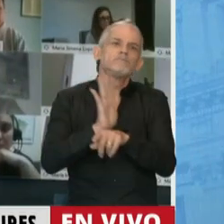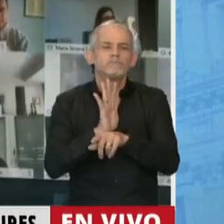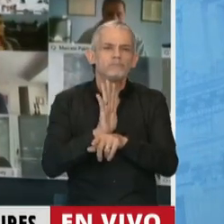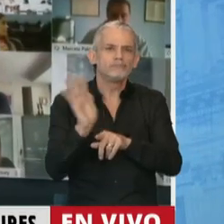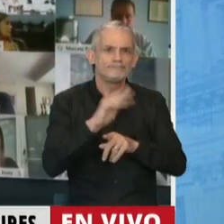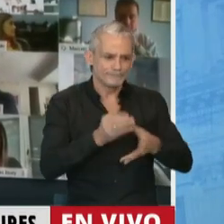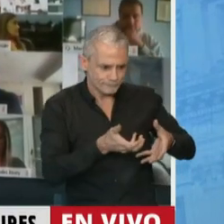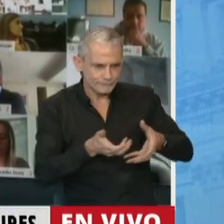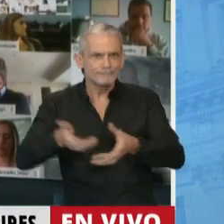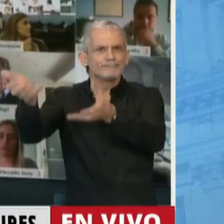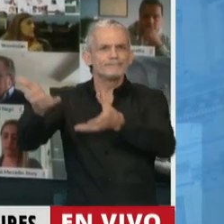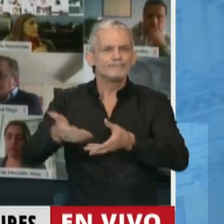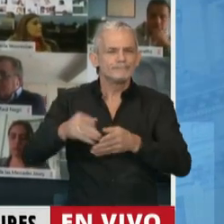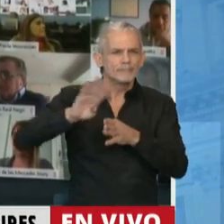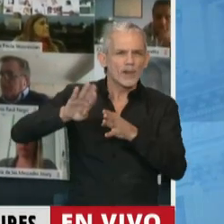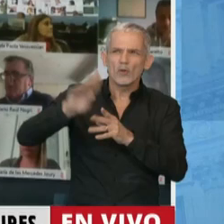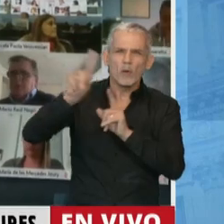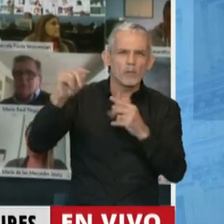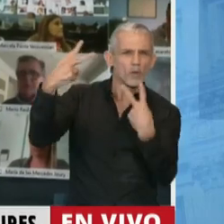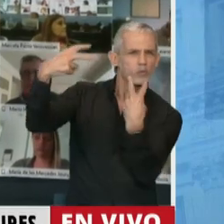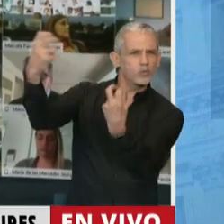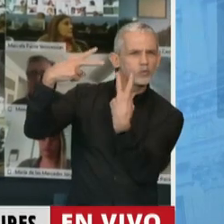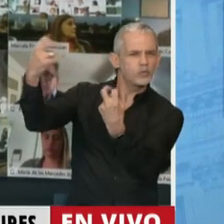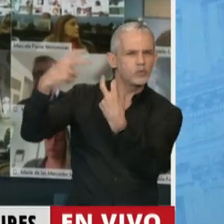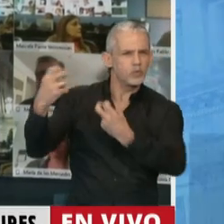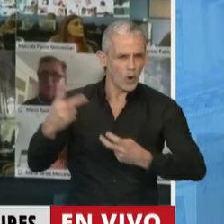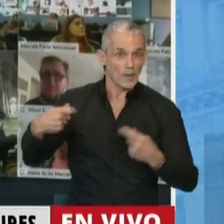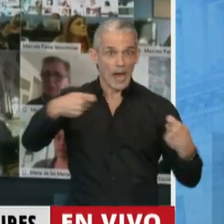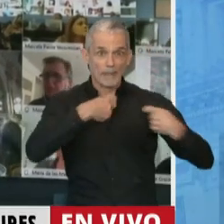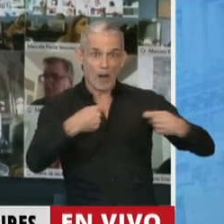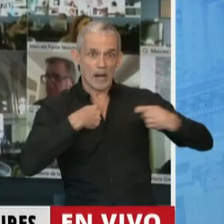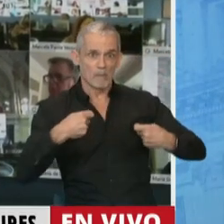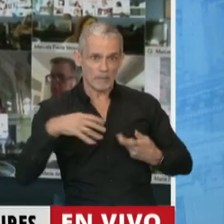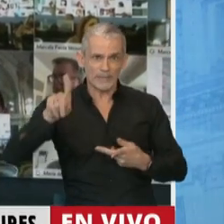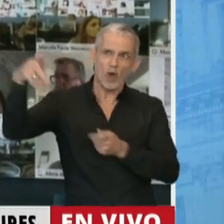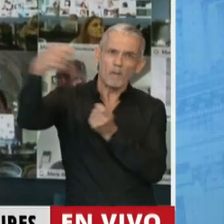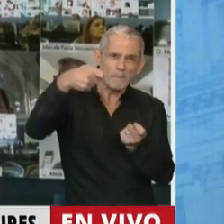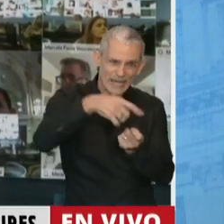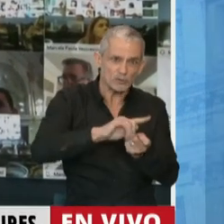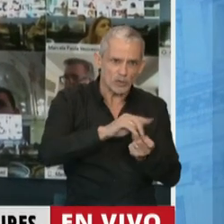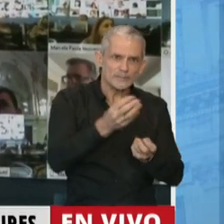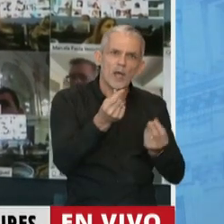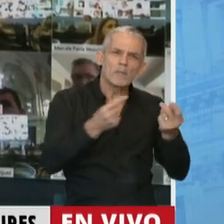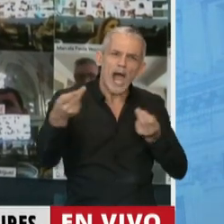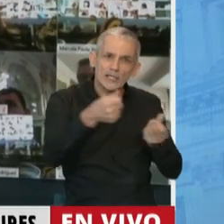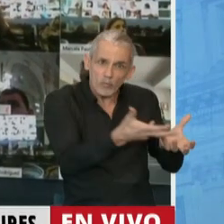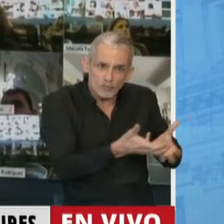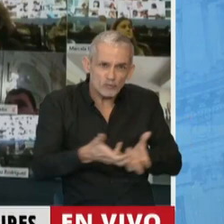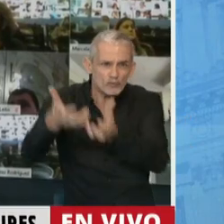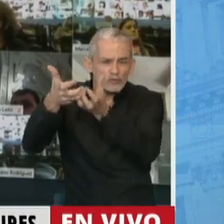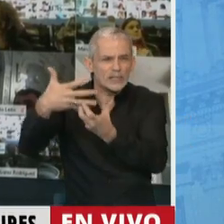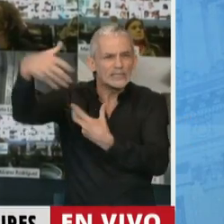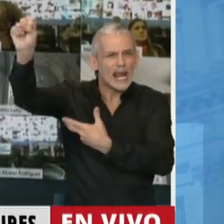de los ítems a los acreedores internacionales y a los BlackRock. Presionan, presionan y se llevan lo que vienen reclamando.